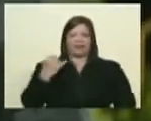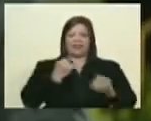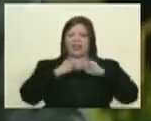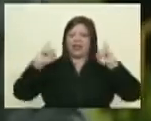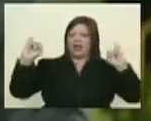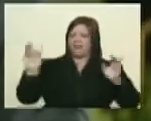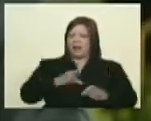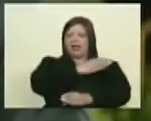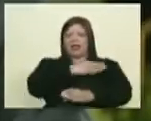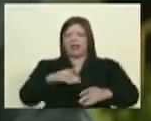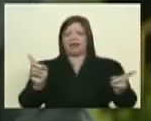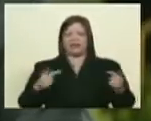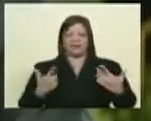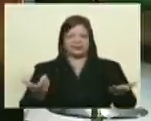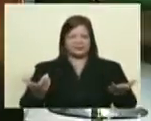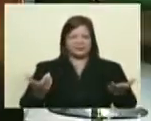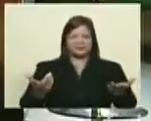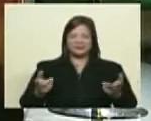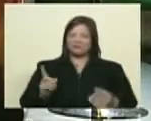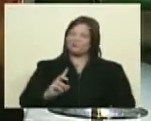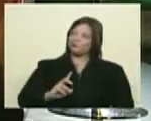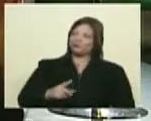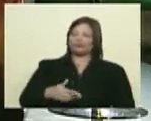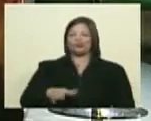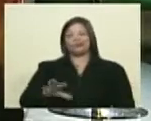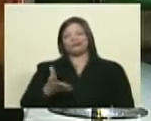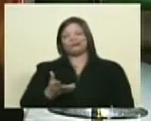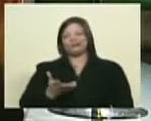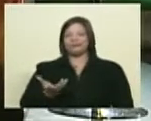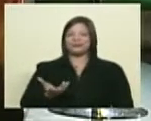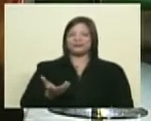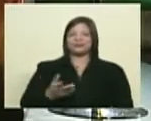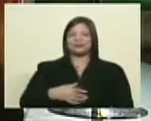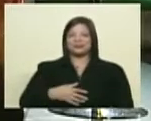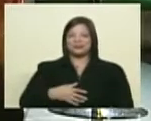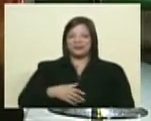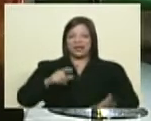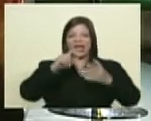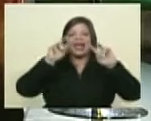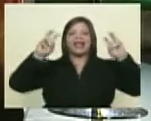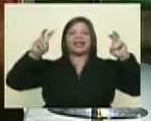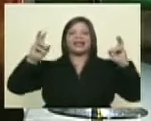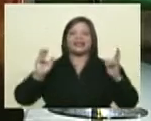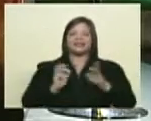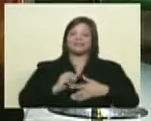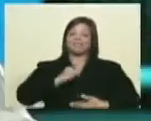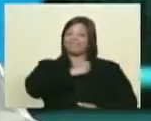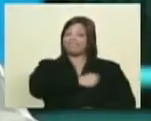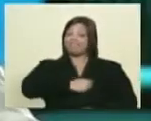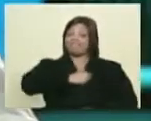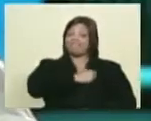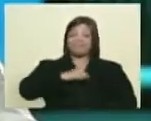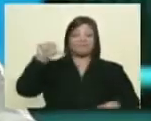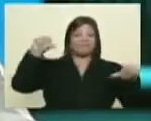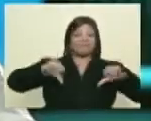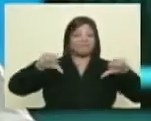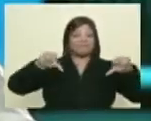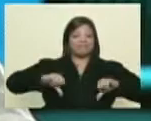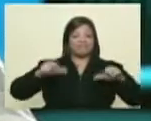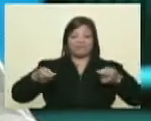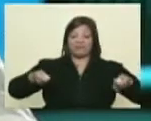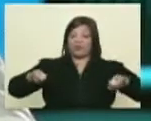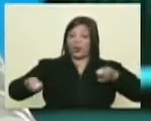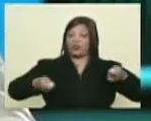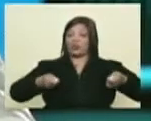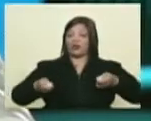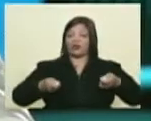academia y todas esas cosas sí, sí, sí bueno casi que los títulos nobiliarios desgraciadamente ese pensamiento colonial todavía subsiste